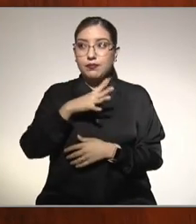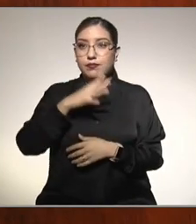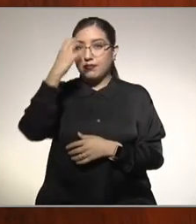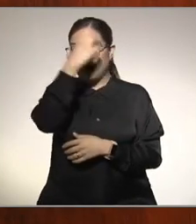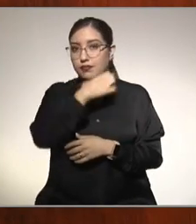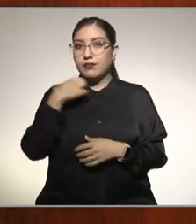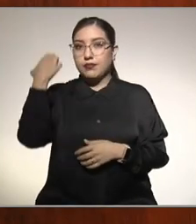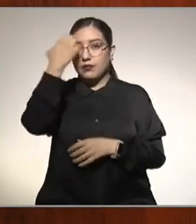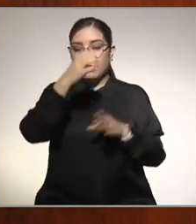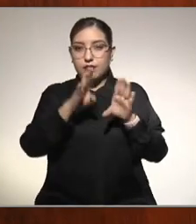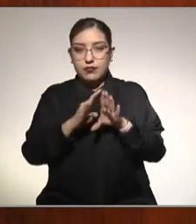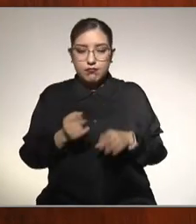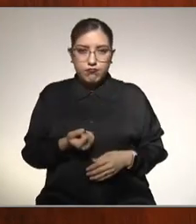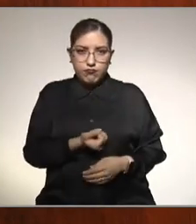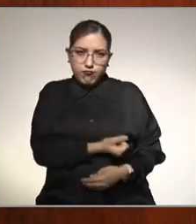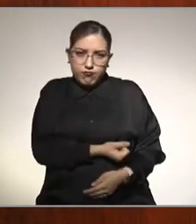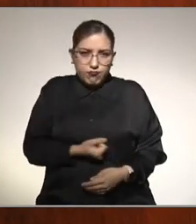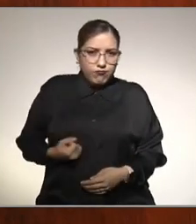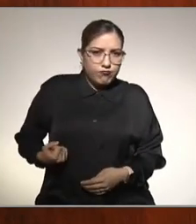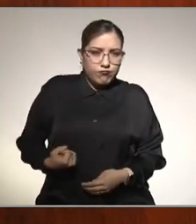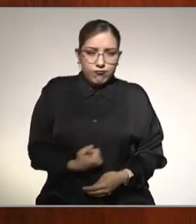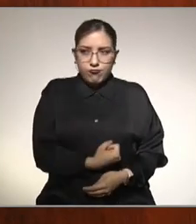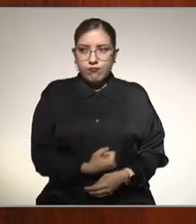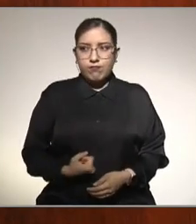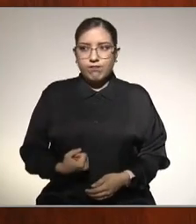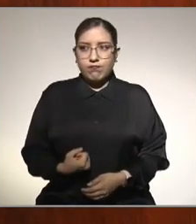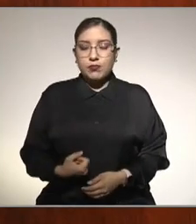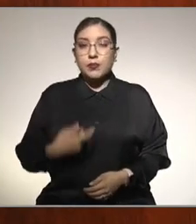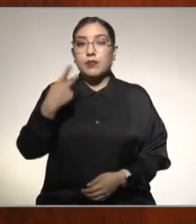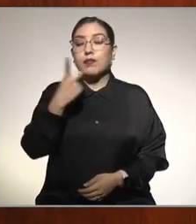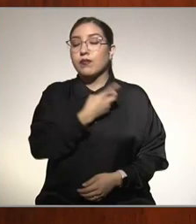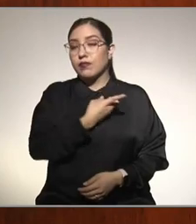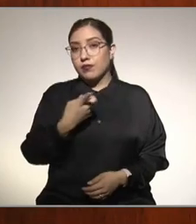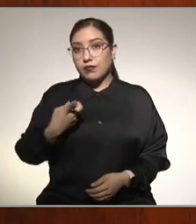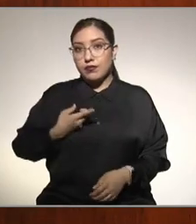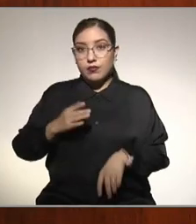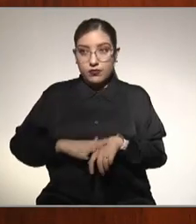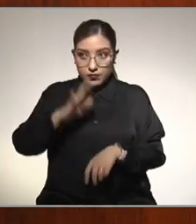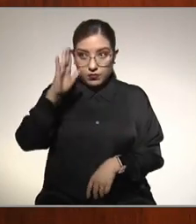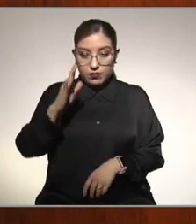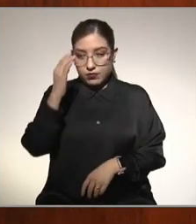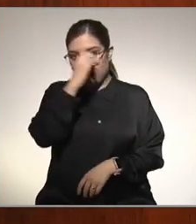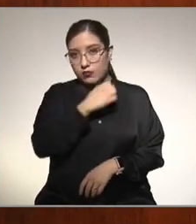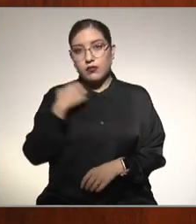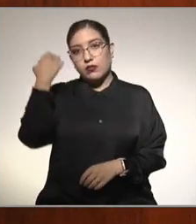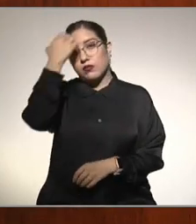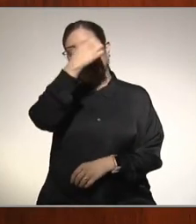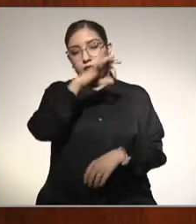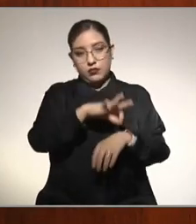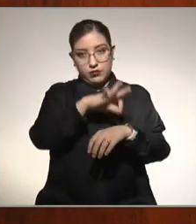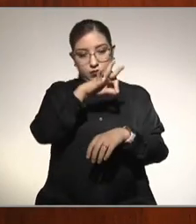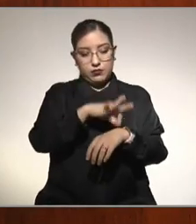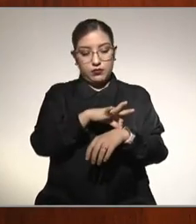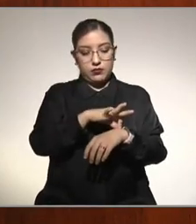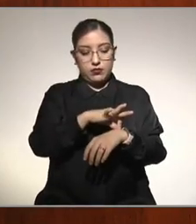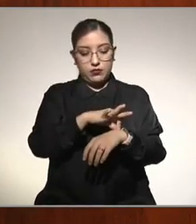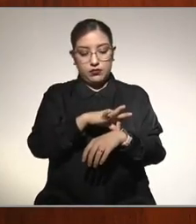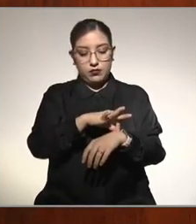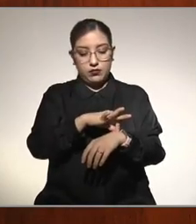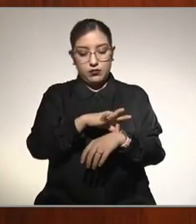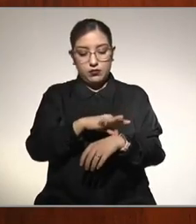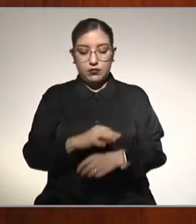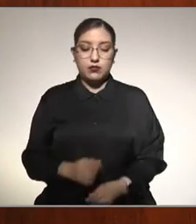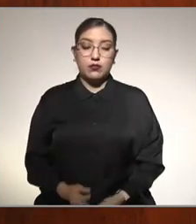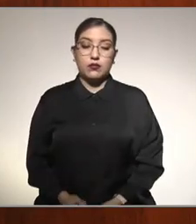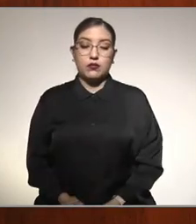ultrasonido pero tiene que ser en un examen médico. Es decir tengo los riesgos pero